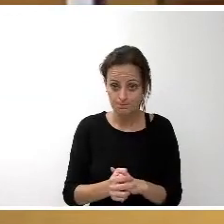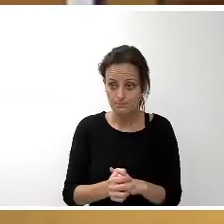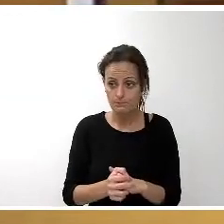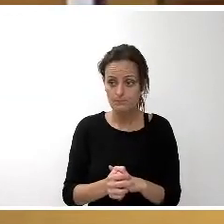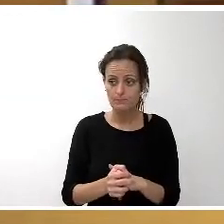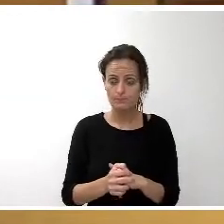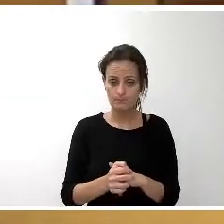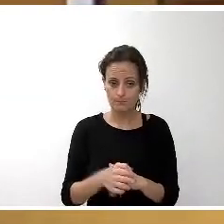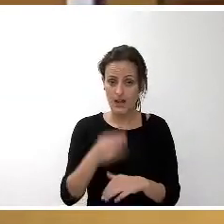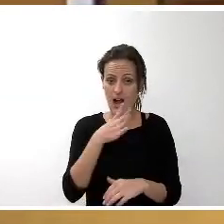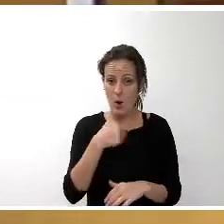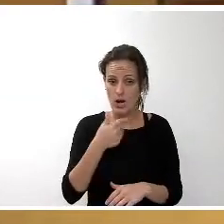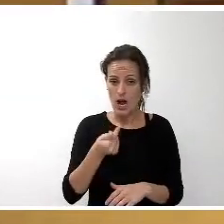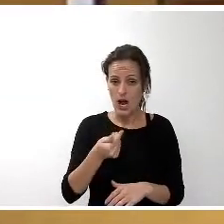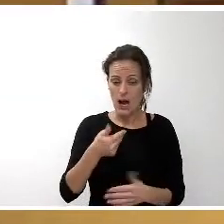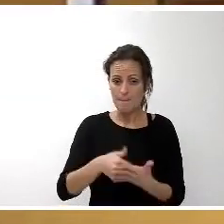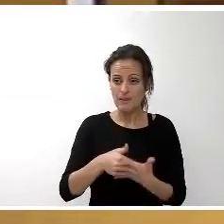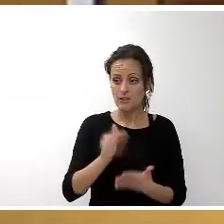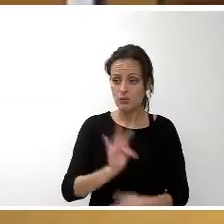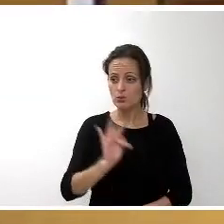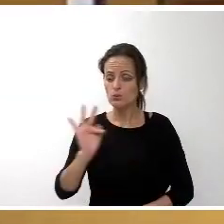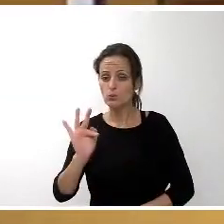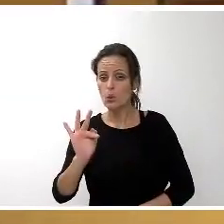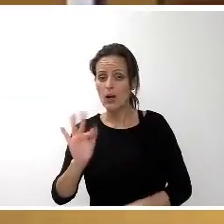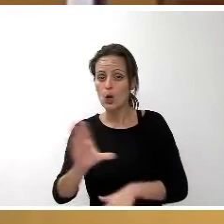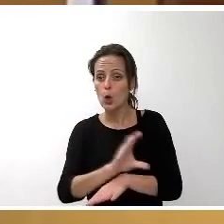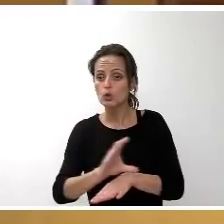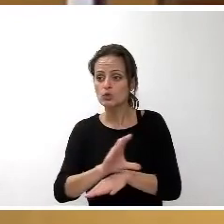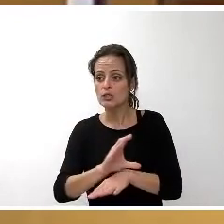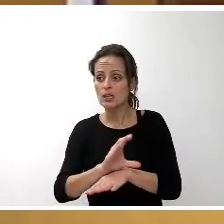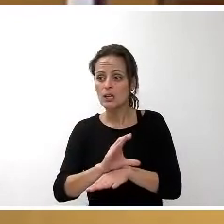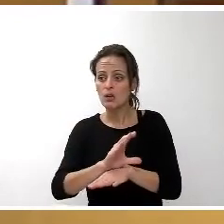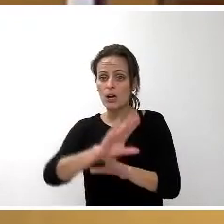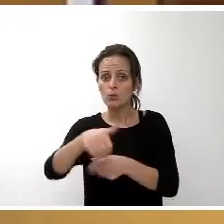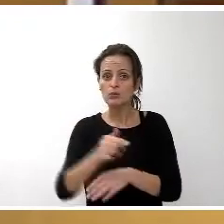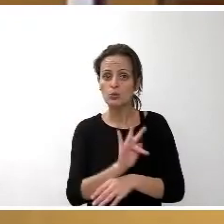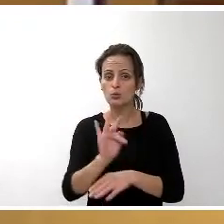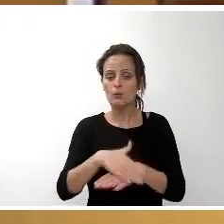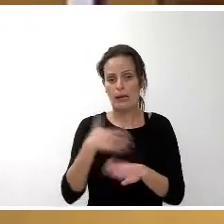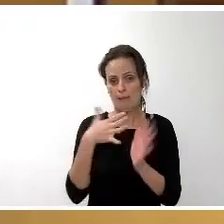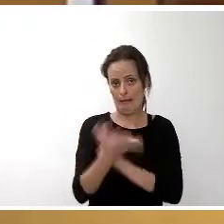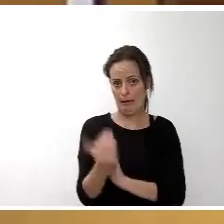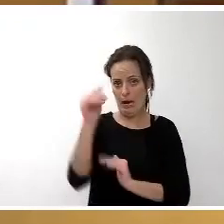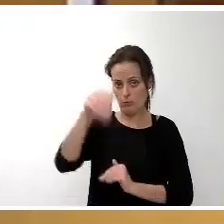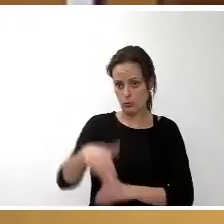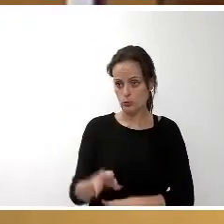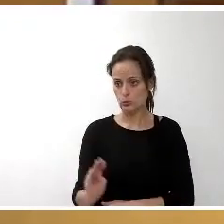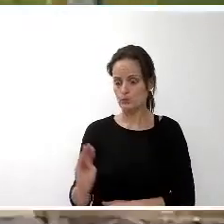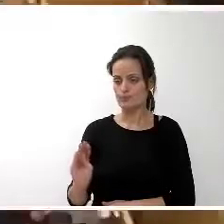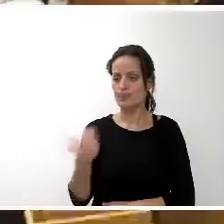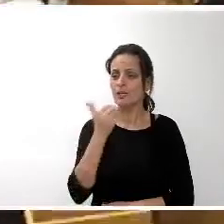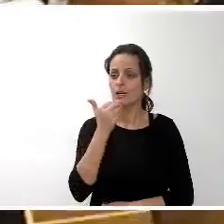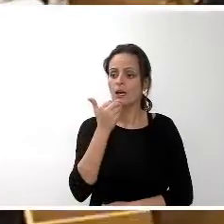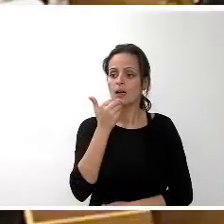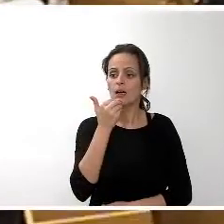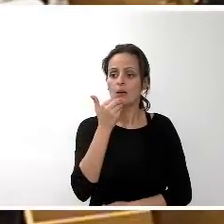me ha pedido el turno de palabra el consejero no escrito interviene en el último turno para explicar su voto muchas gracias por